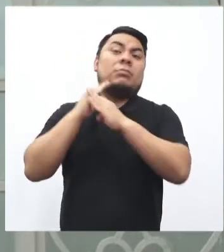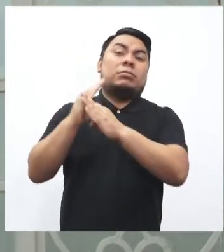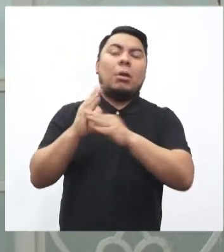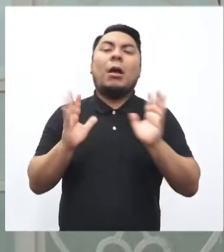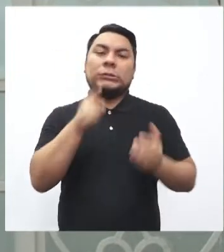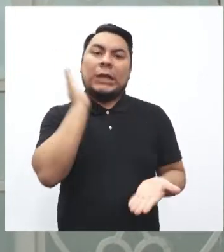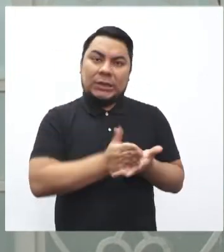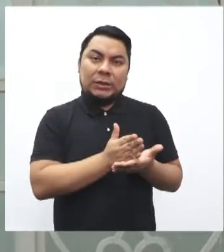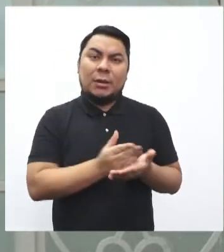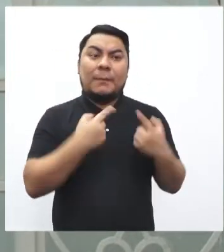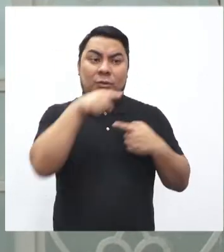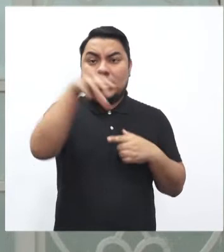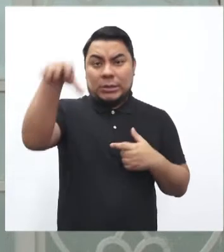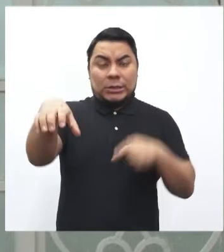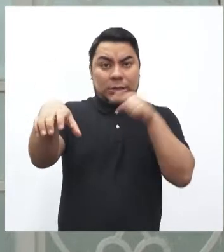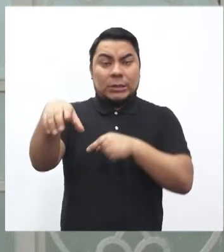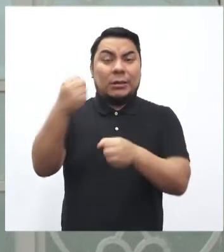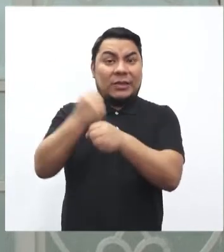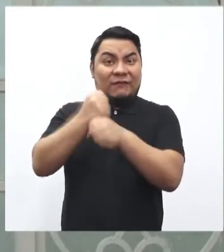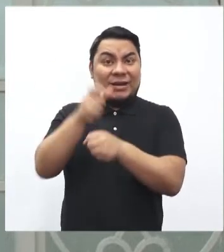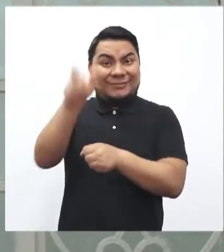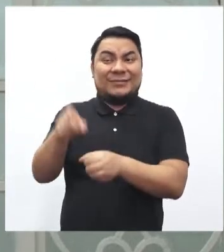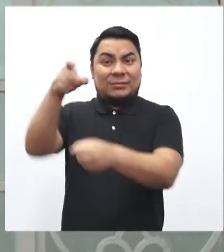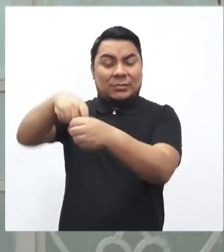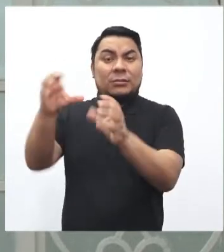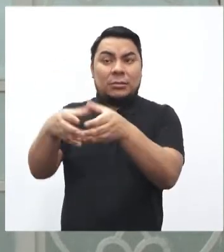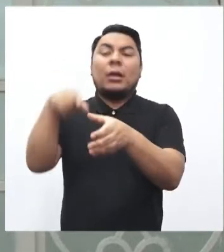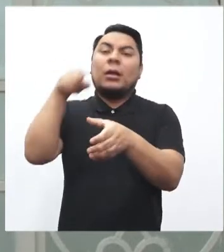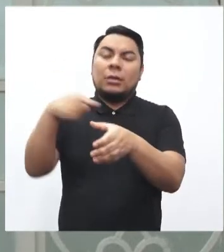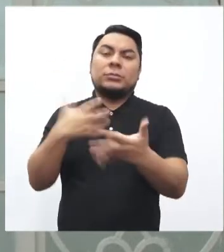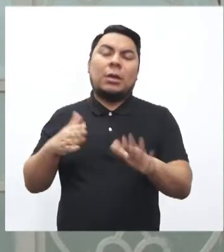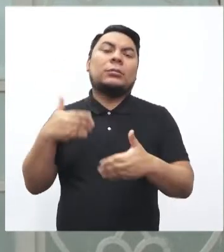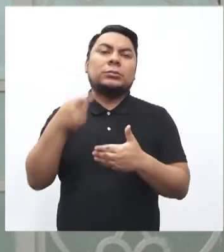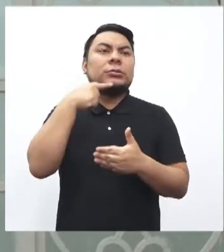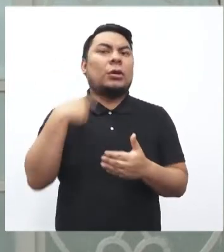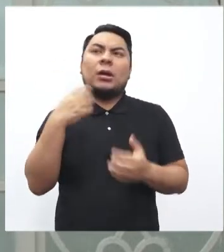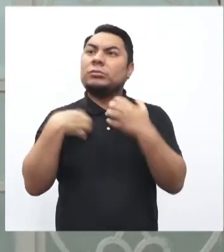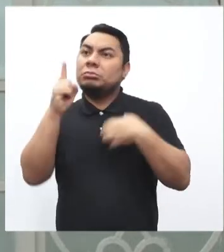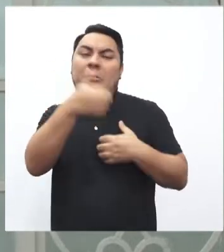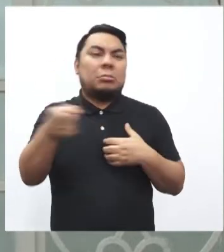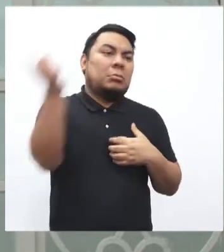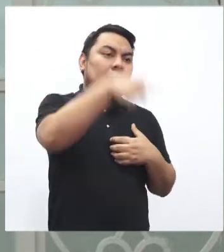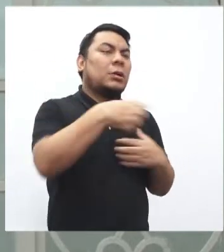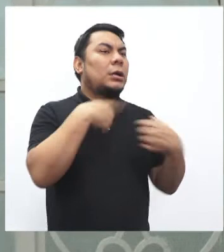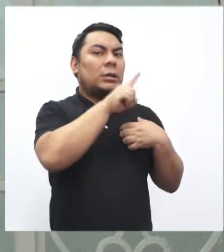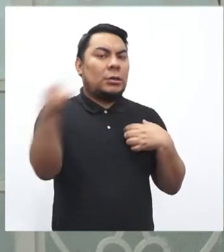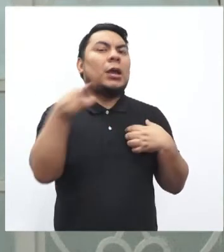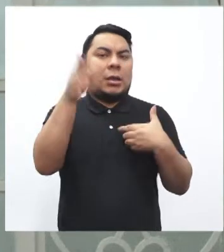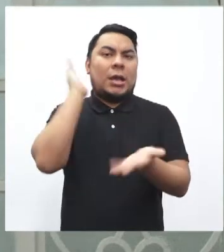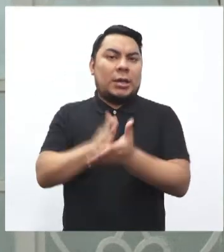ese sentido, la entidad a la cual ellos pertenecen puede iniciar un procedimiento sancionador por estas